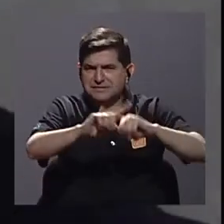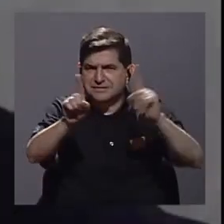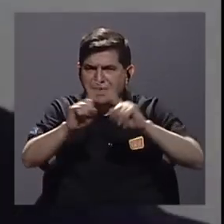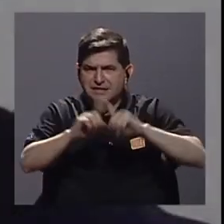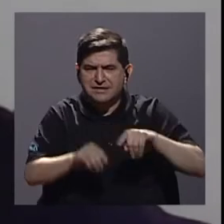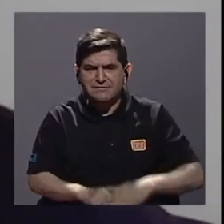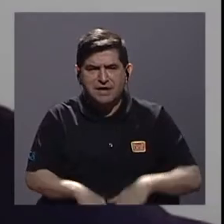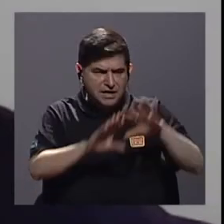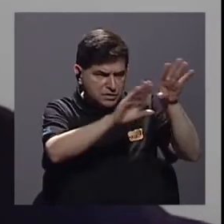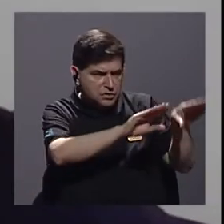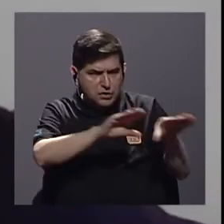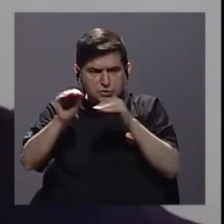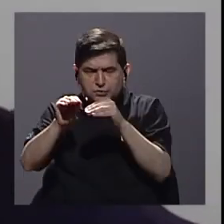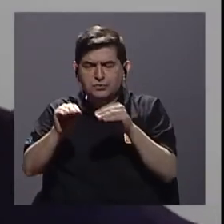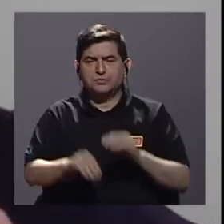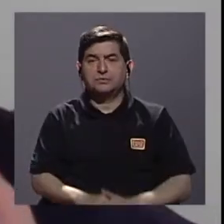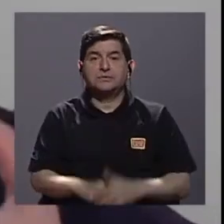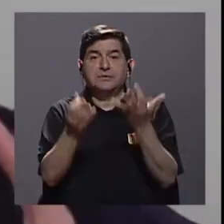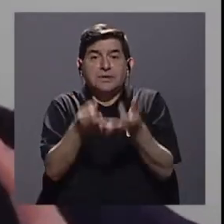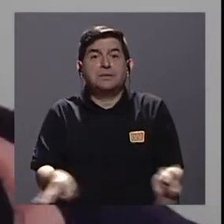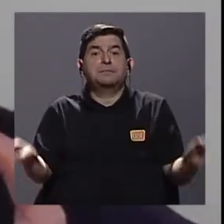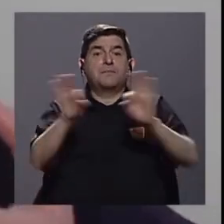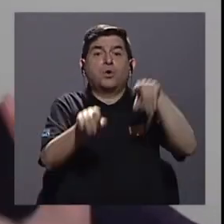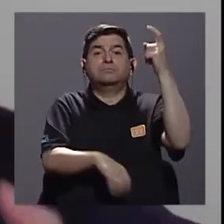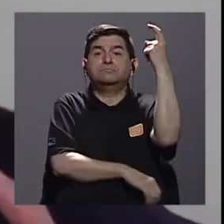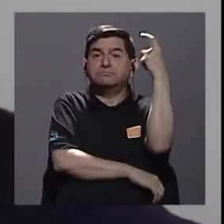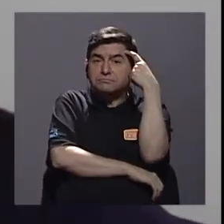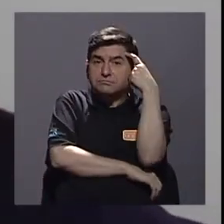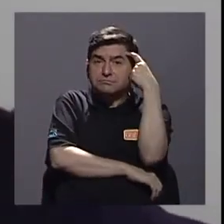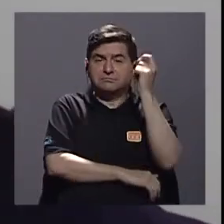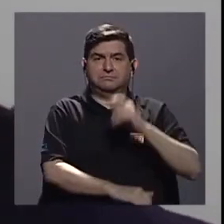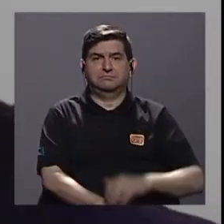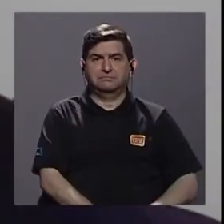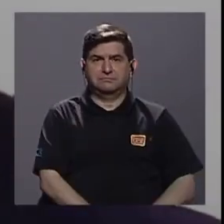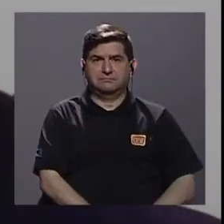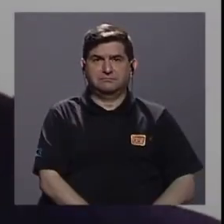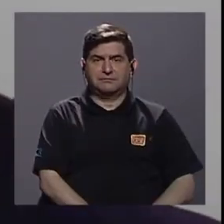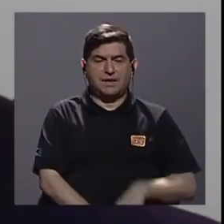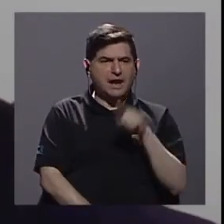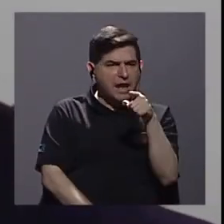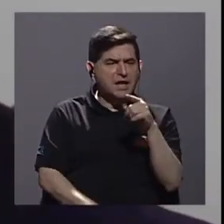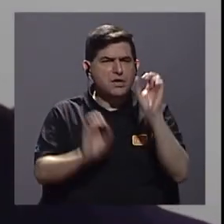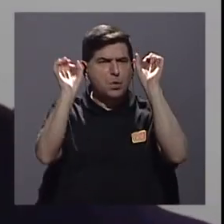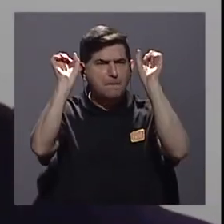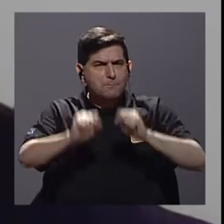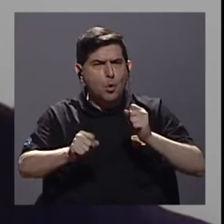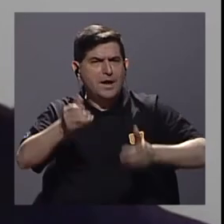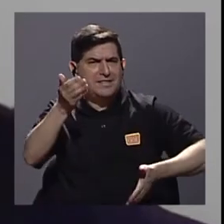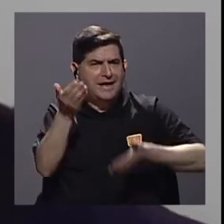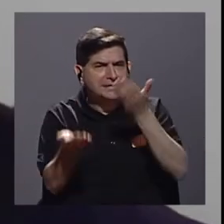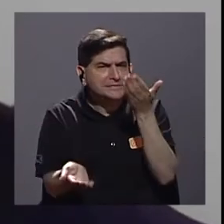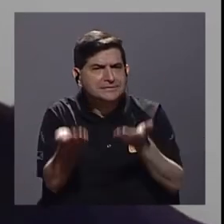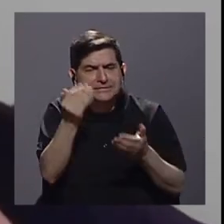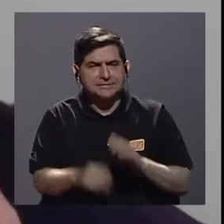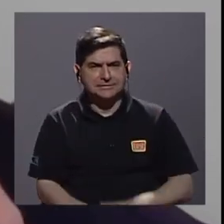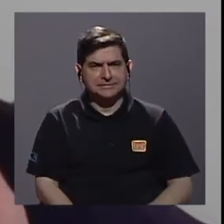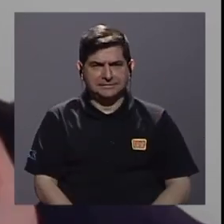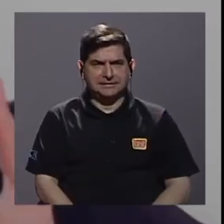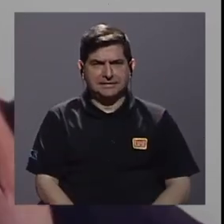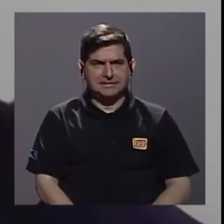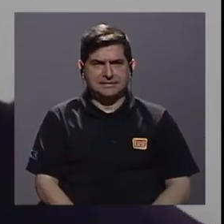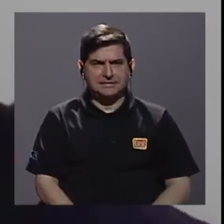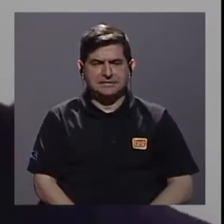de transferencias y es importante pensar en cómo esto va a poder ser, digamos,